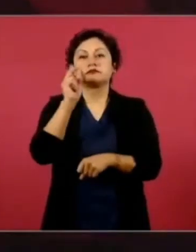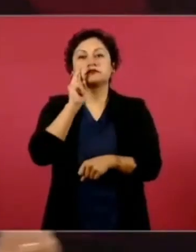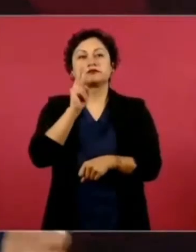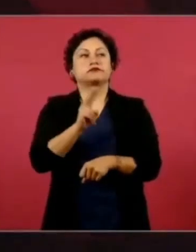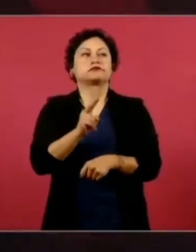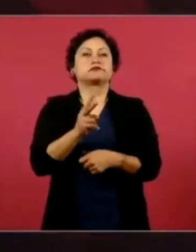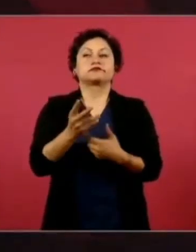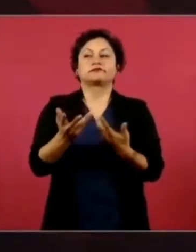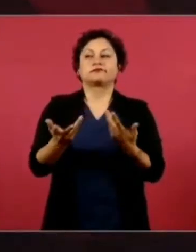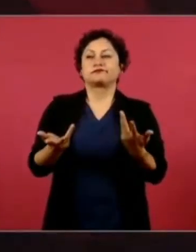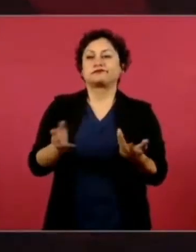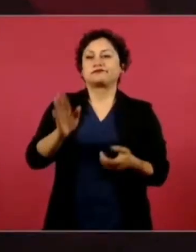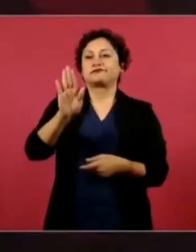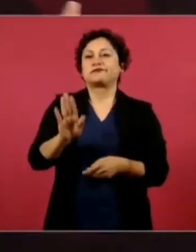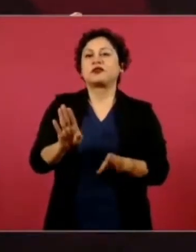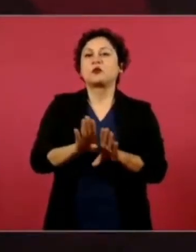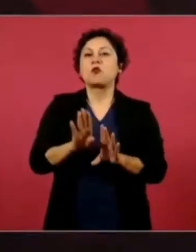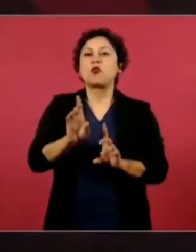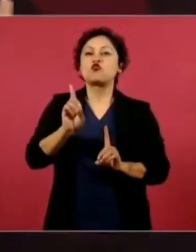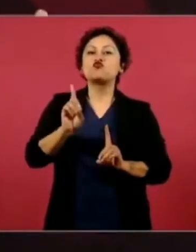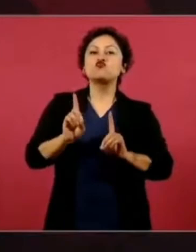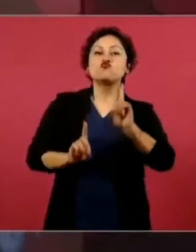Pues es muy sujeta